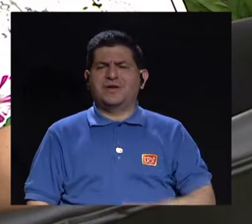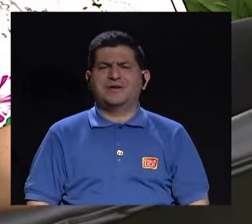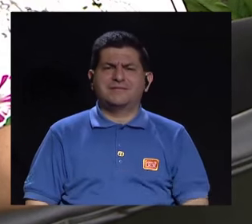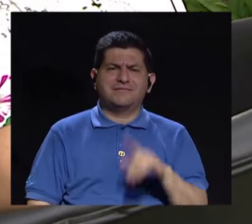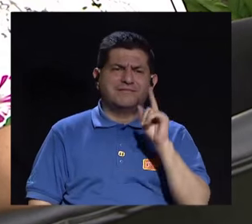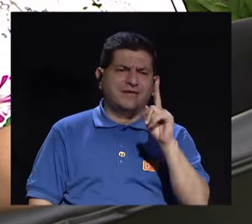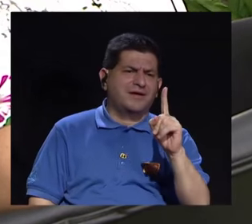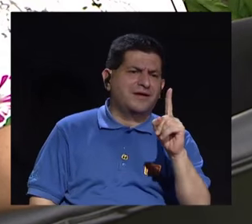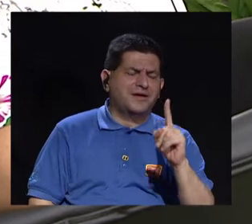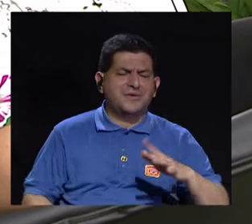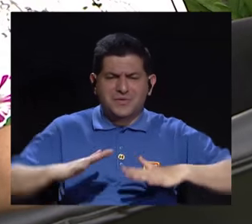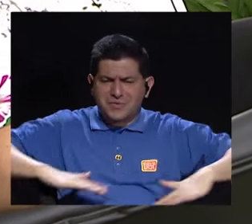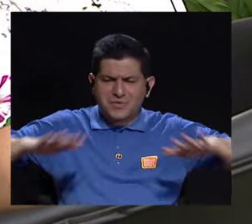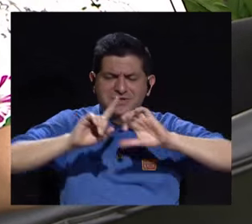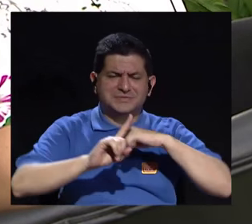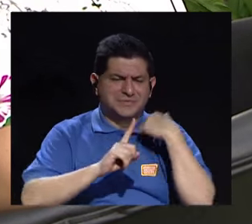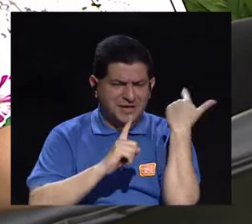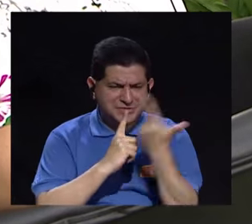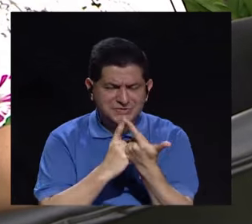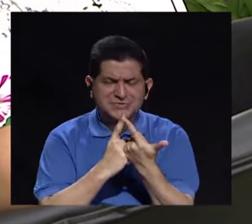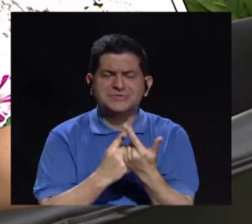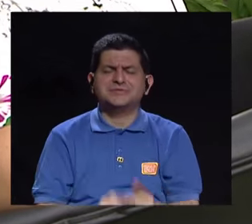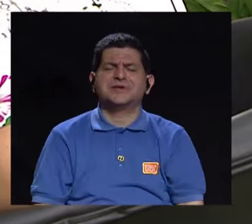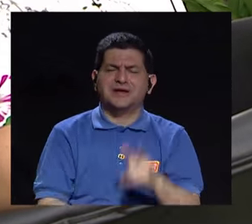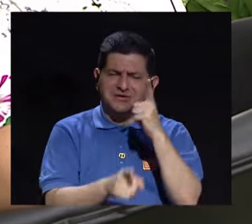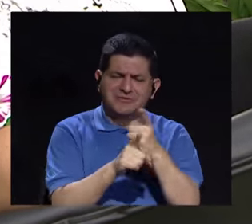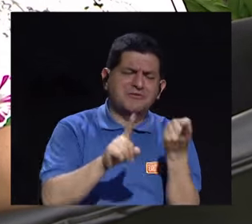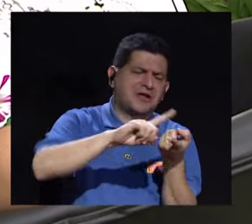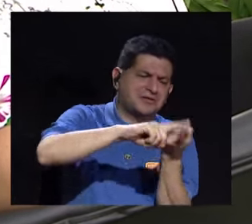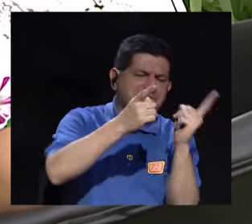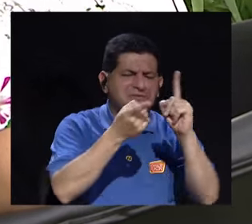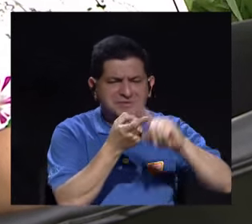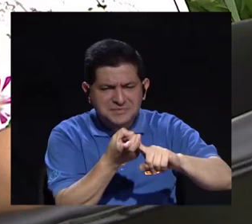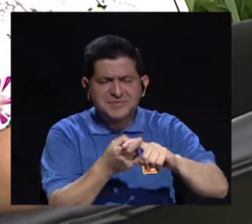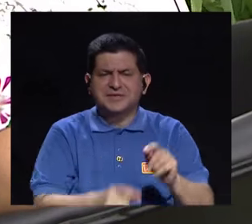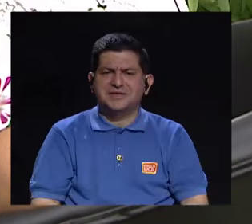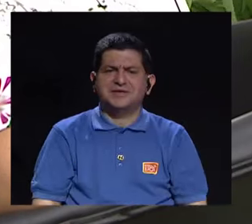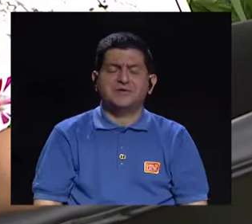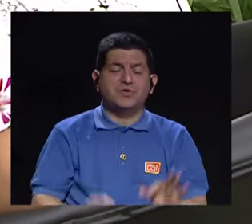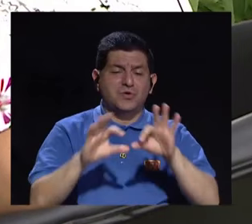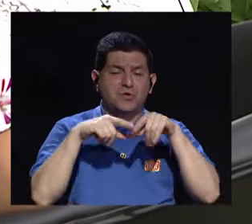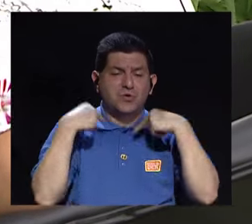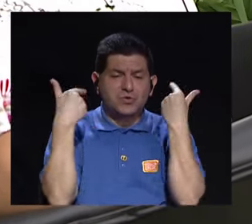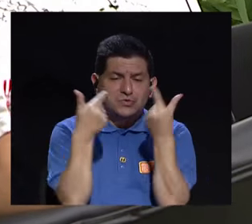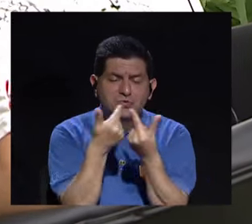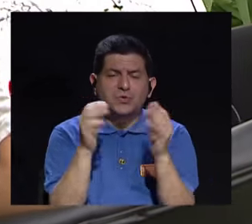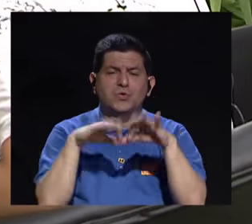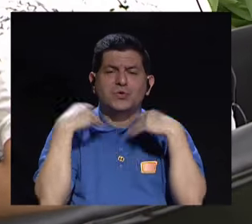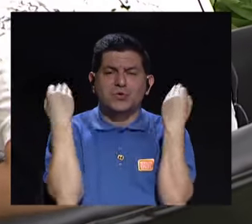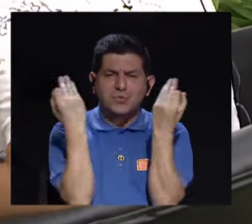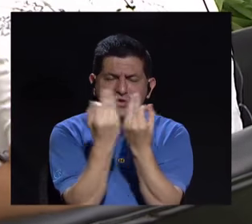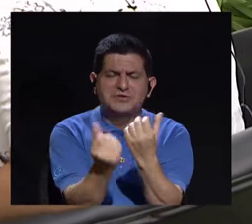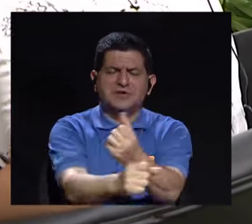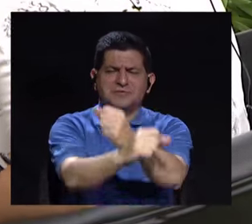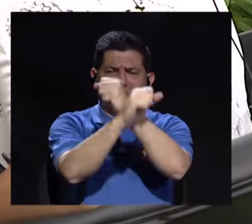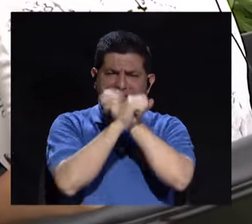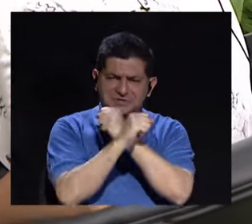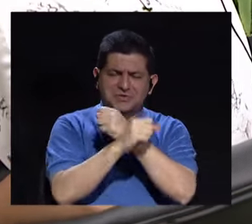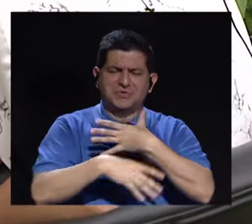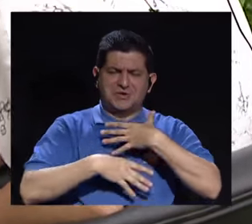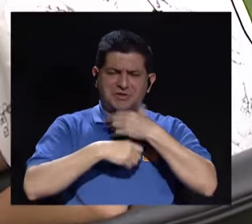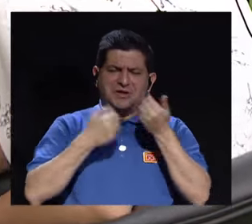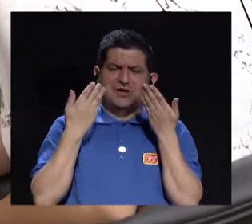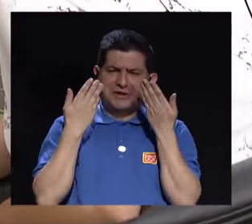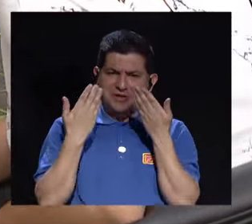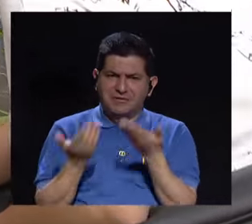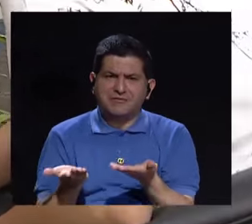inserto en un clima social saludable, de amistades, de un grupo familiar que le da seguridad, que le da